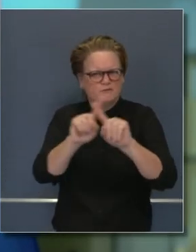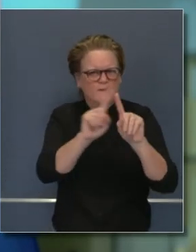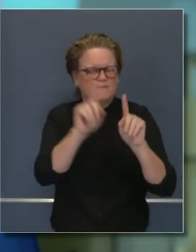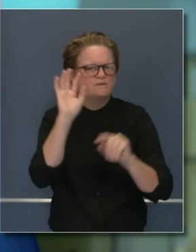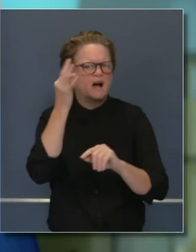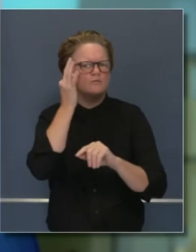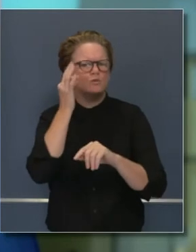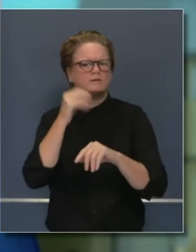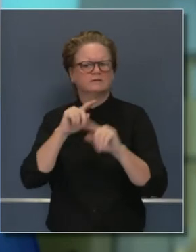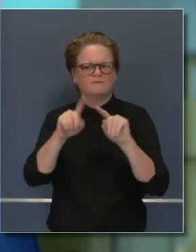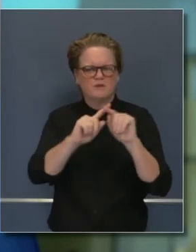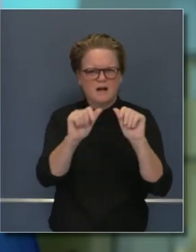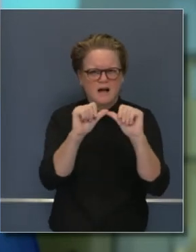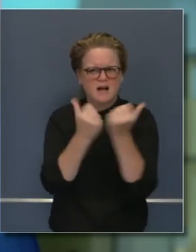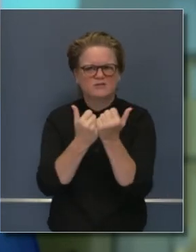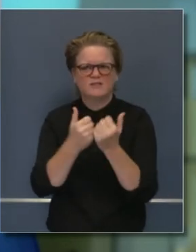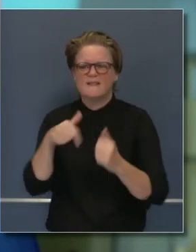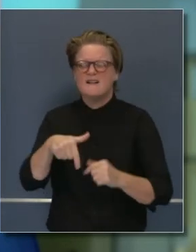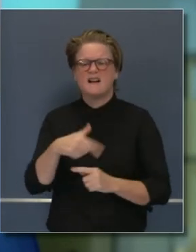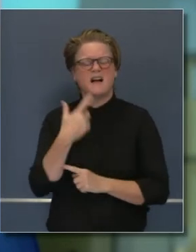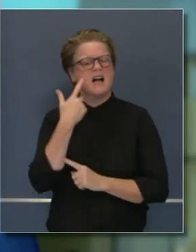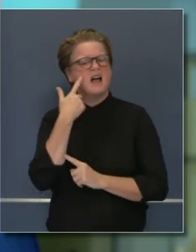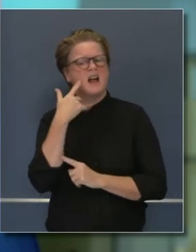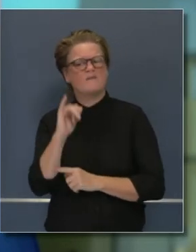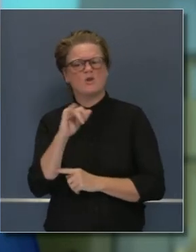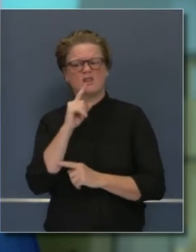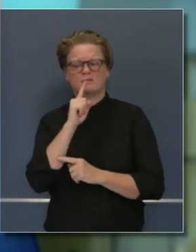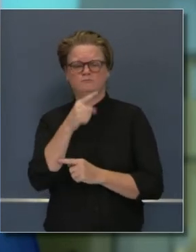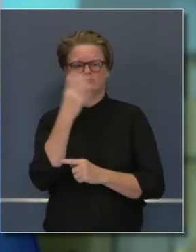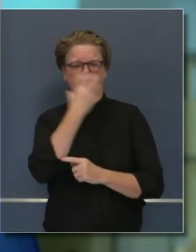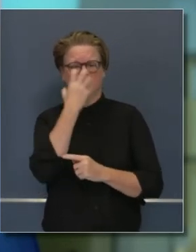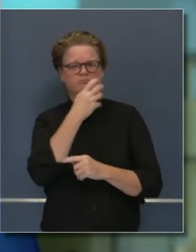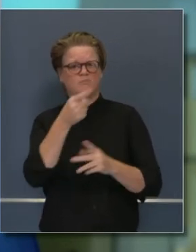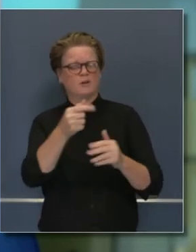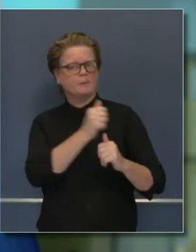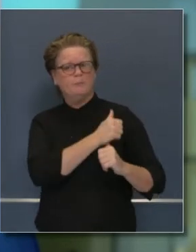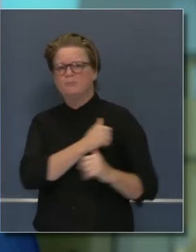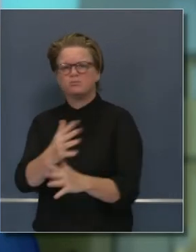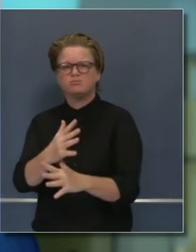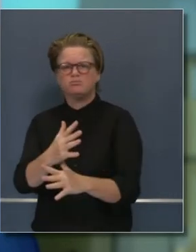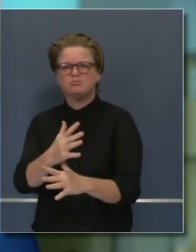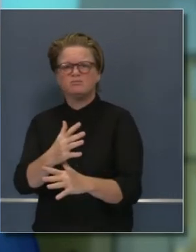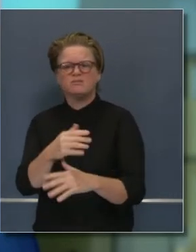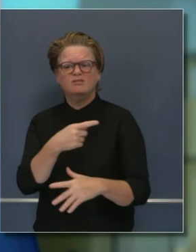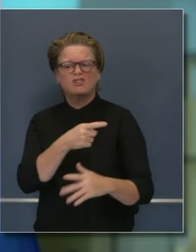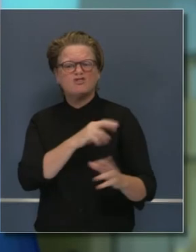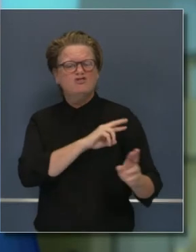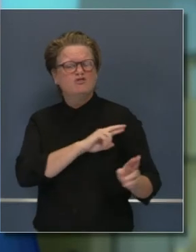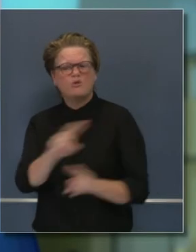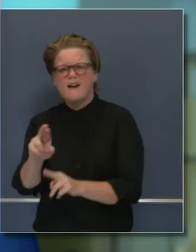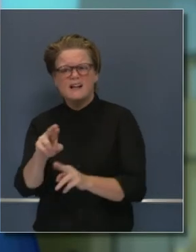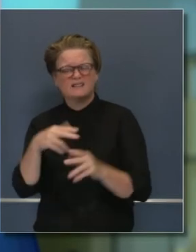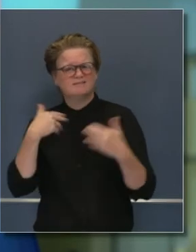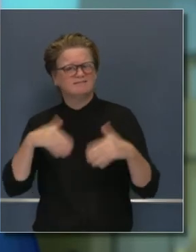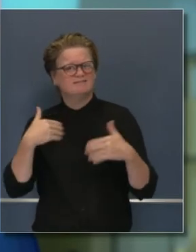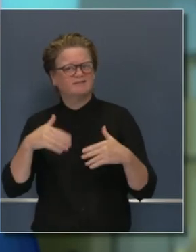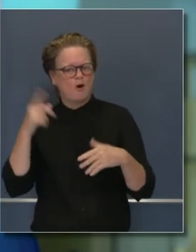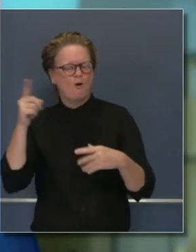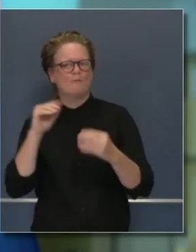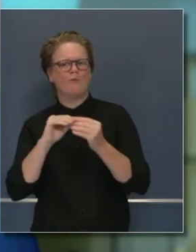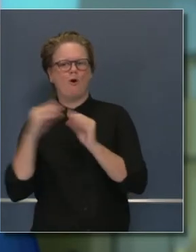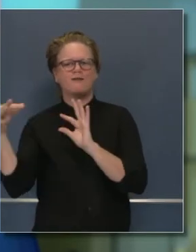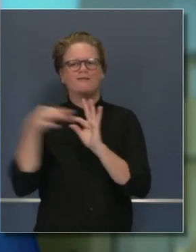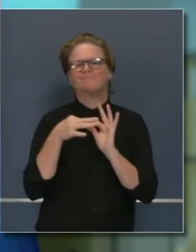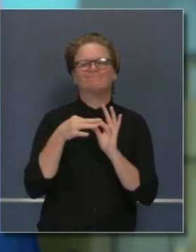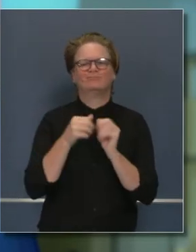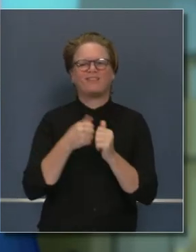Estamos muchas agencias a lo ancho del estado. California es uno de los estados que más en serio está tomando todo esto, preparándose para cuando llegue la vacuna